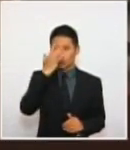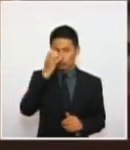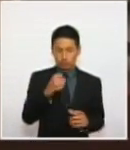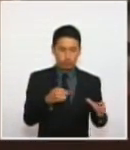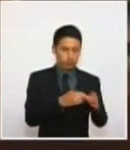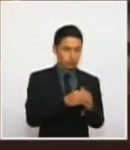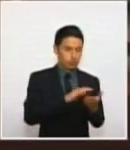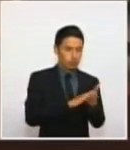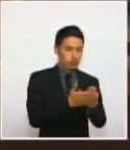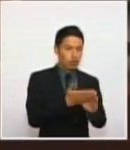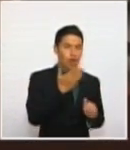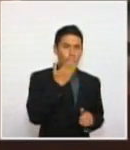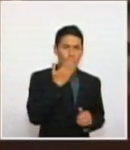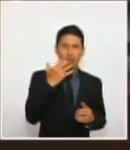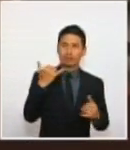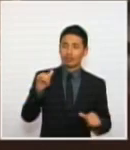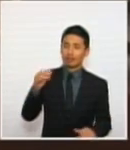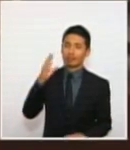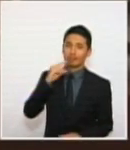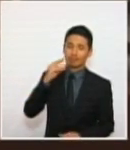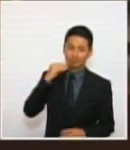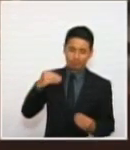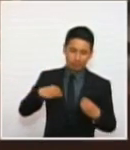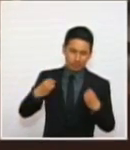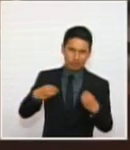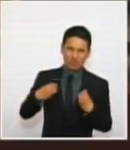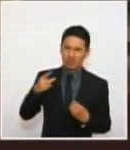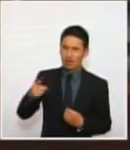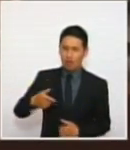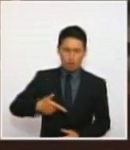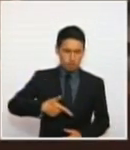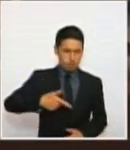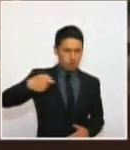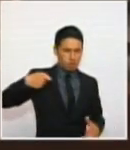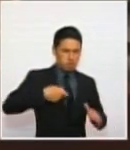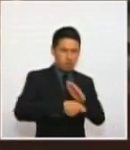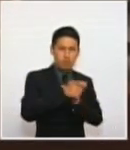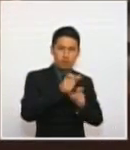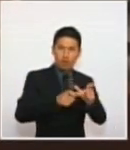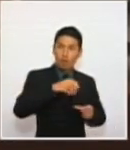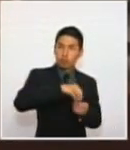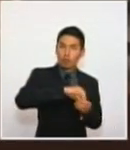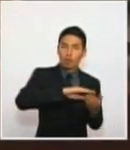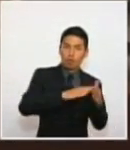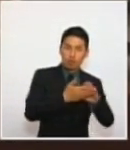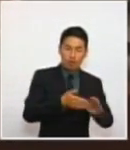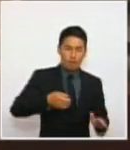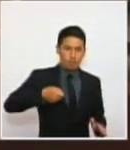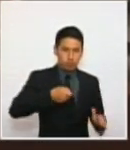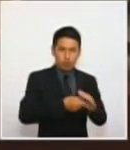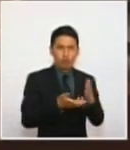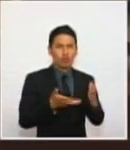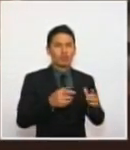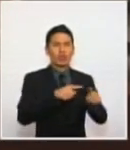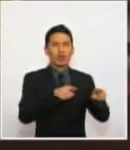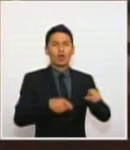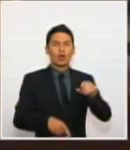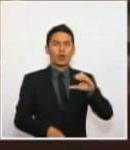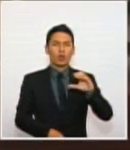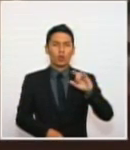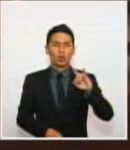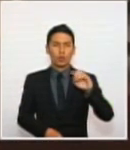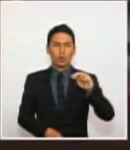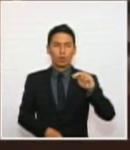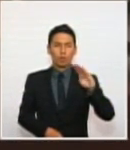indígenas hemos sufrido en carne propia, donde se nos han asesinado a comuneros, entre ellos en el resguardo de Cumbal fueron